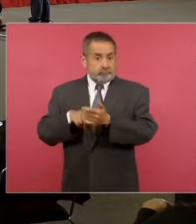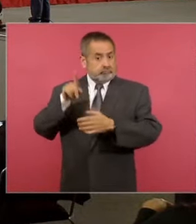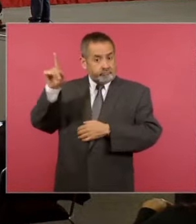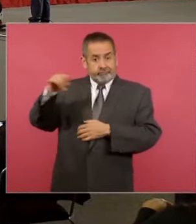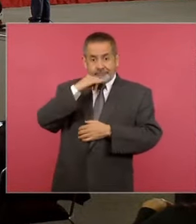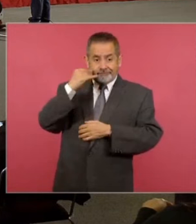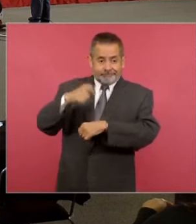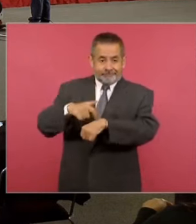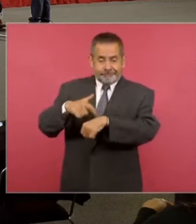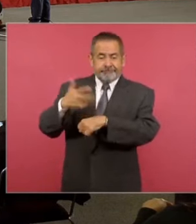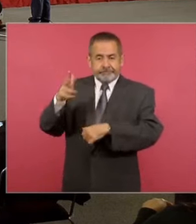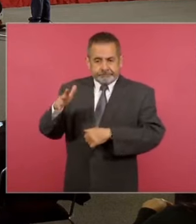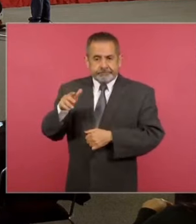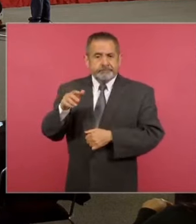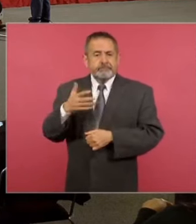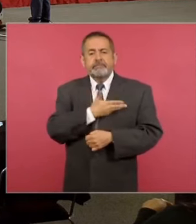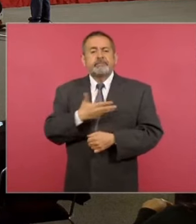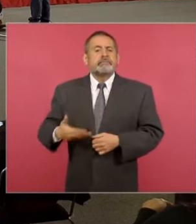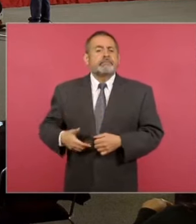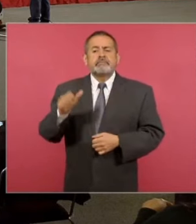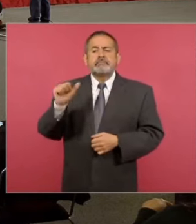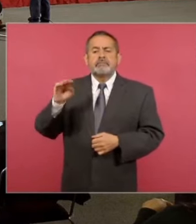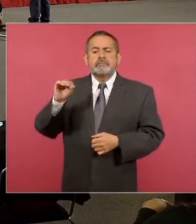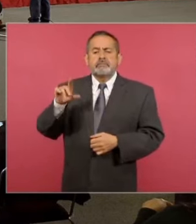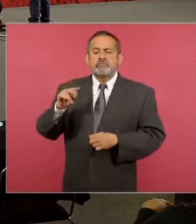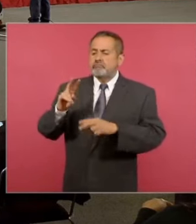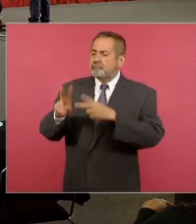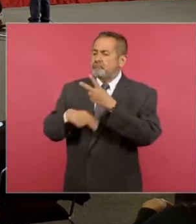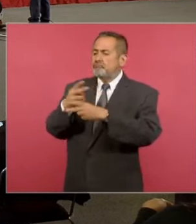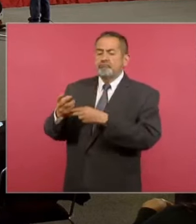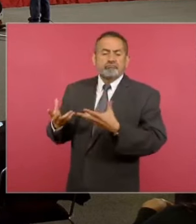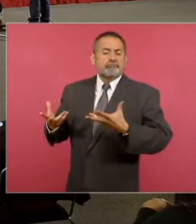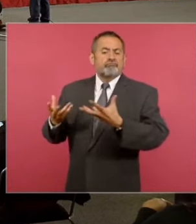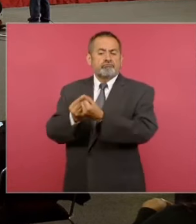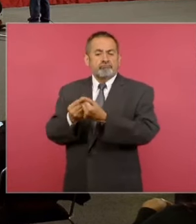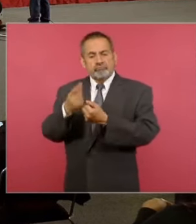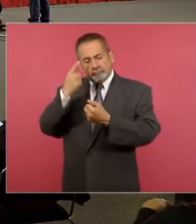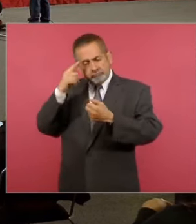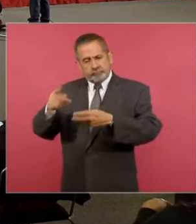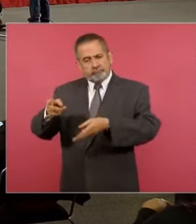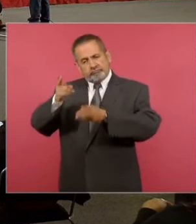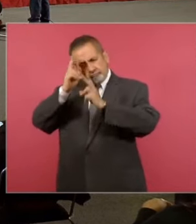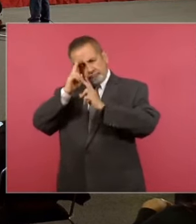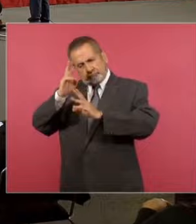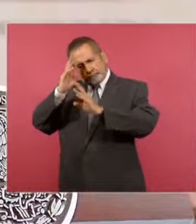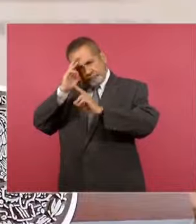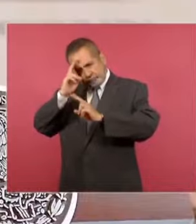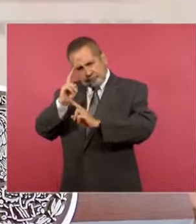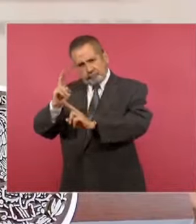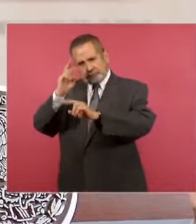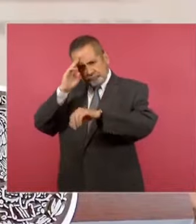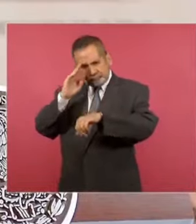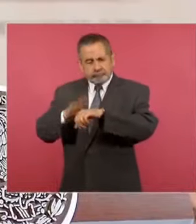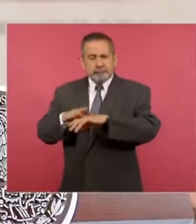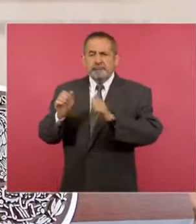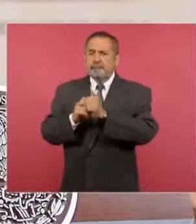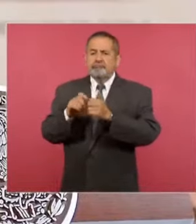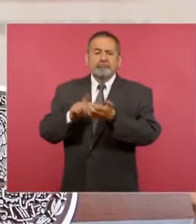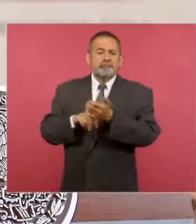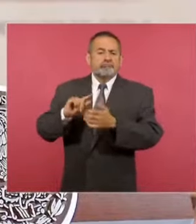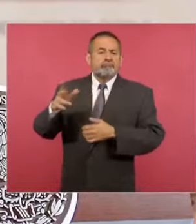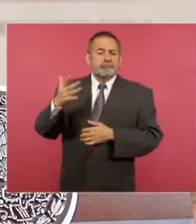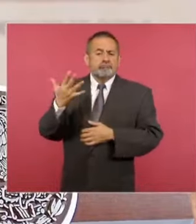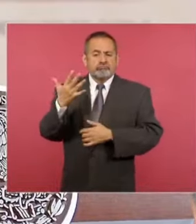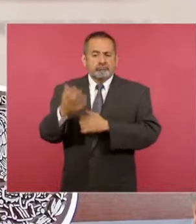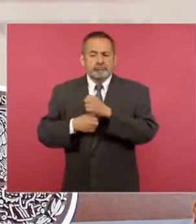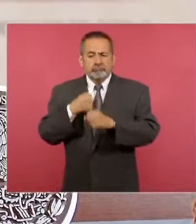el presidente Andrés Manuel López Obrador va a participar en el acto conmemorativo de alto nivel por los 50